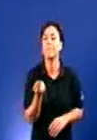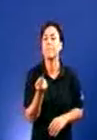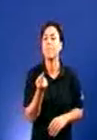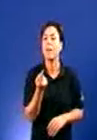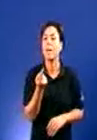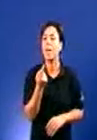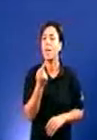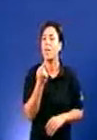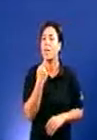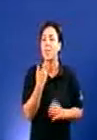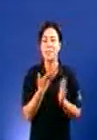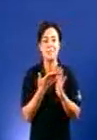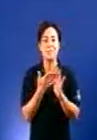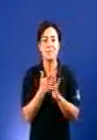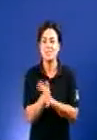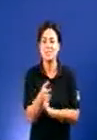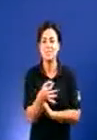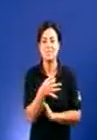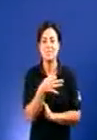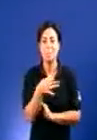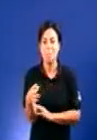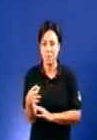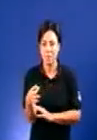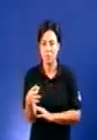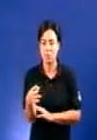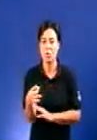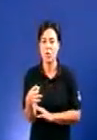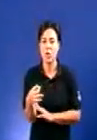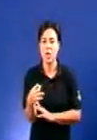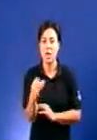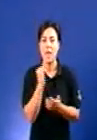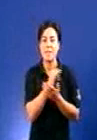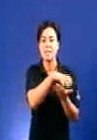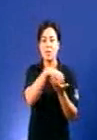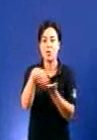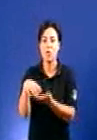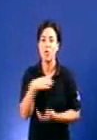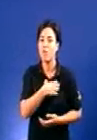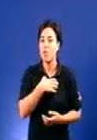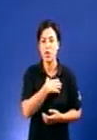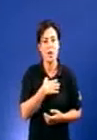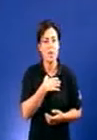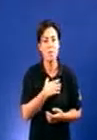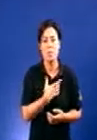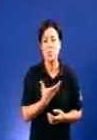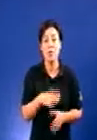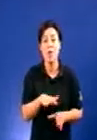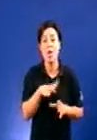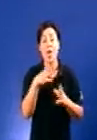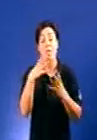o que entende do funcionamento das institucións. Di precisamente que